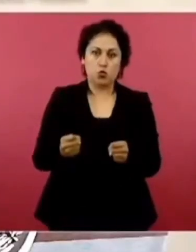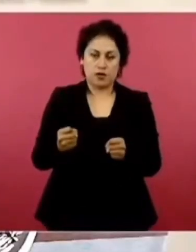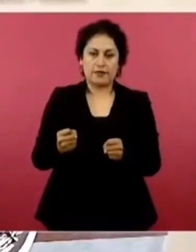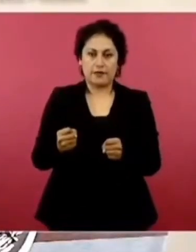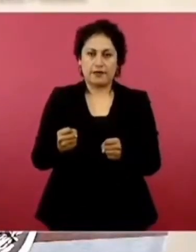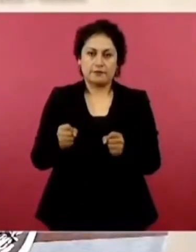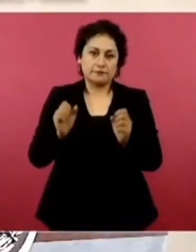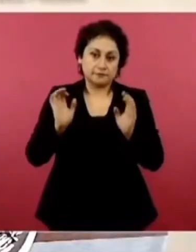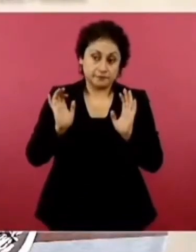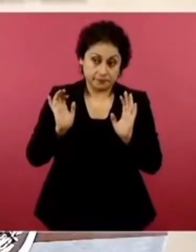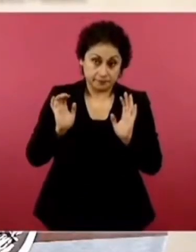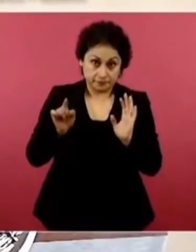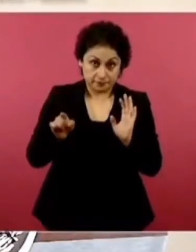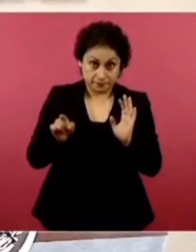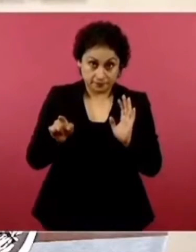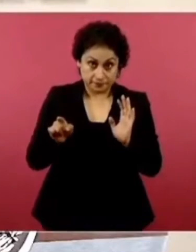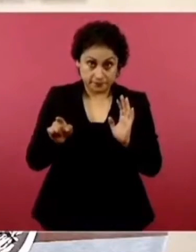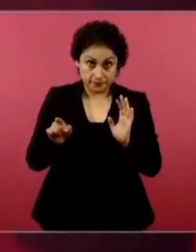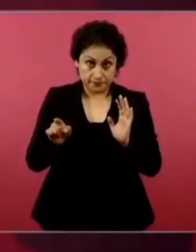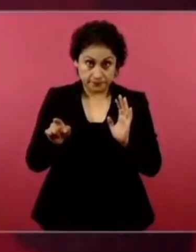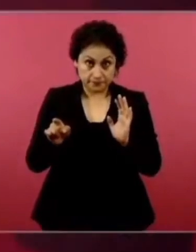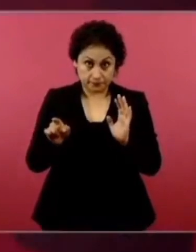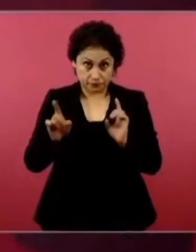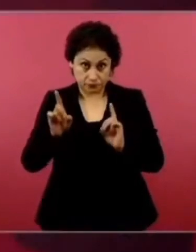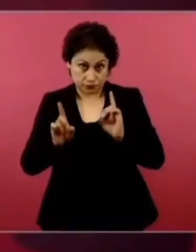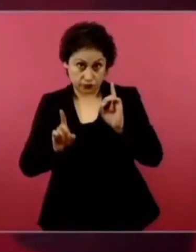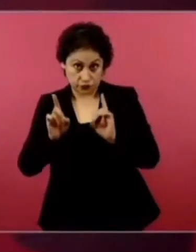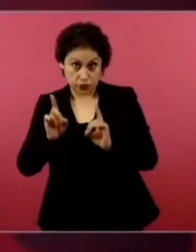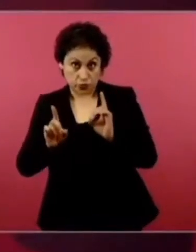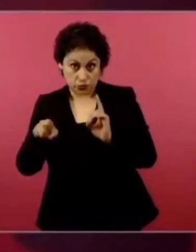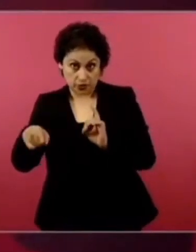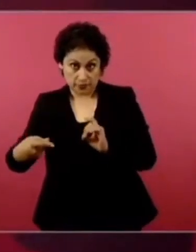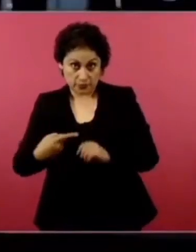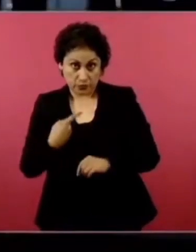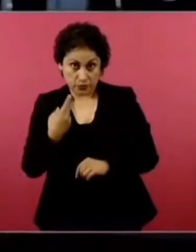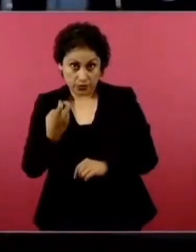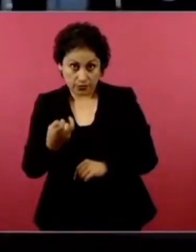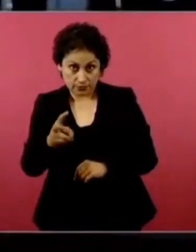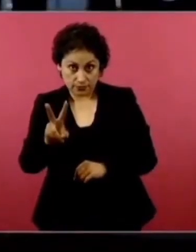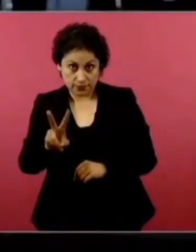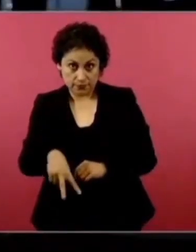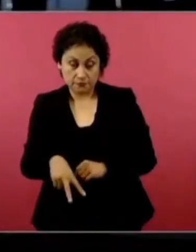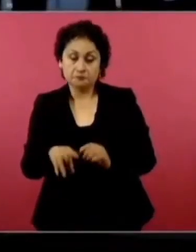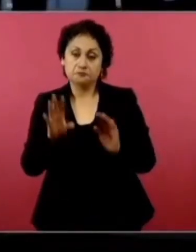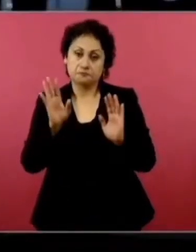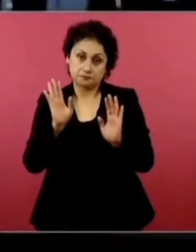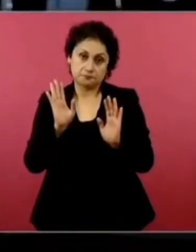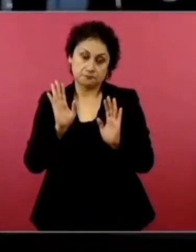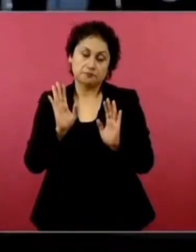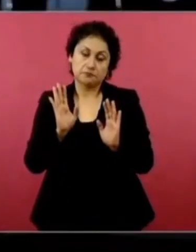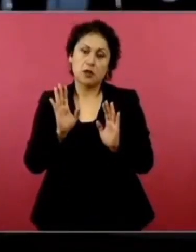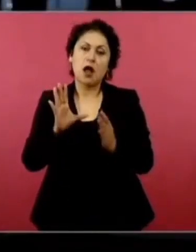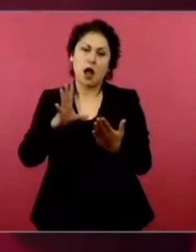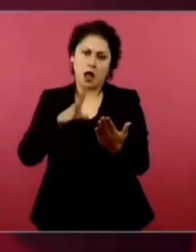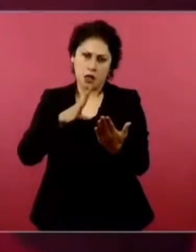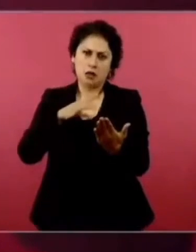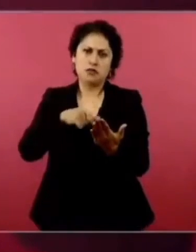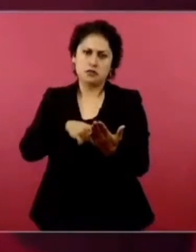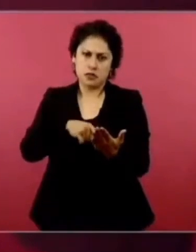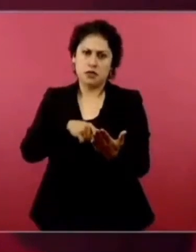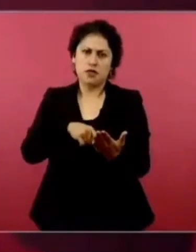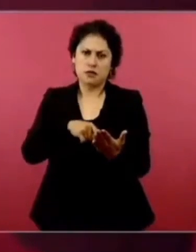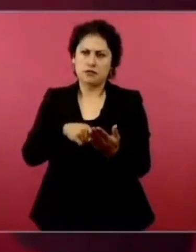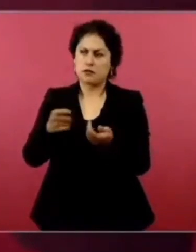imagino que es la inquietud que hay en la pregunta, pues es tener precisamente esta